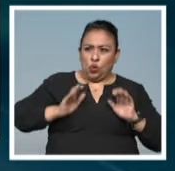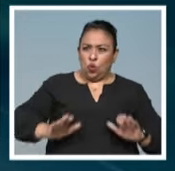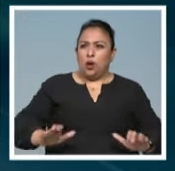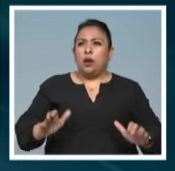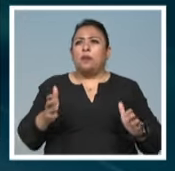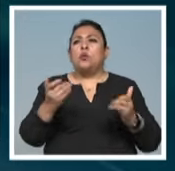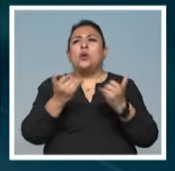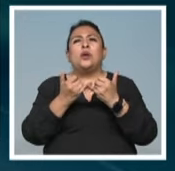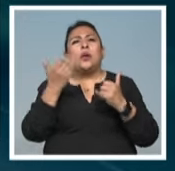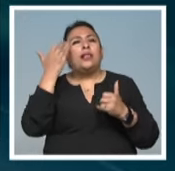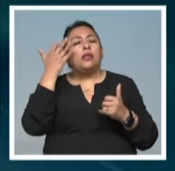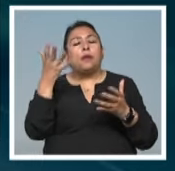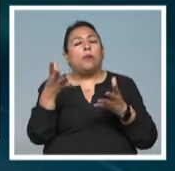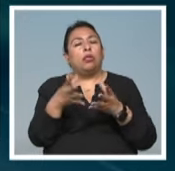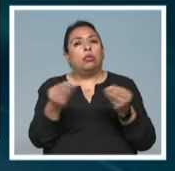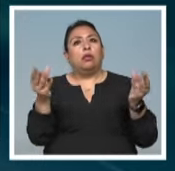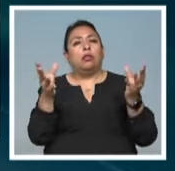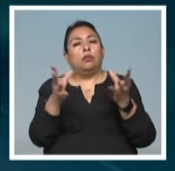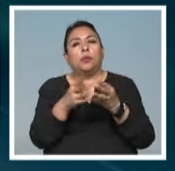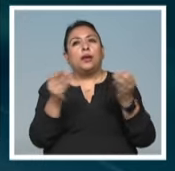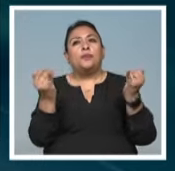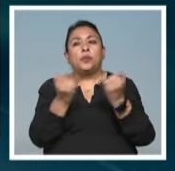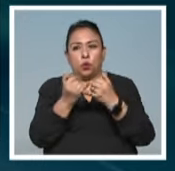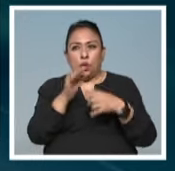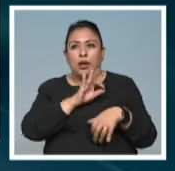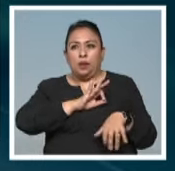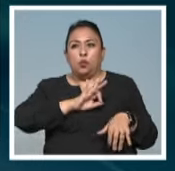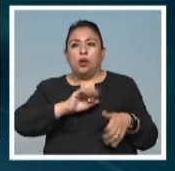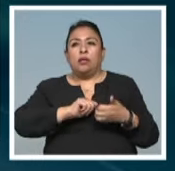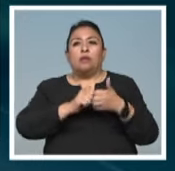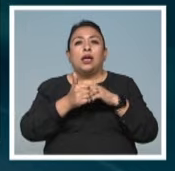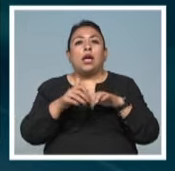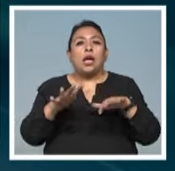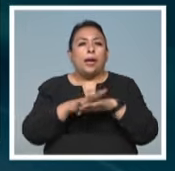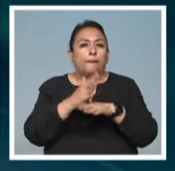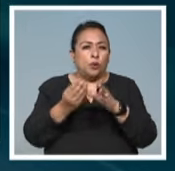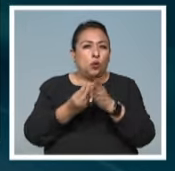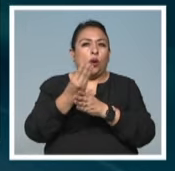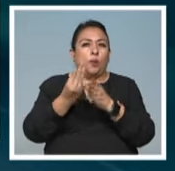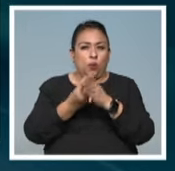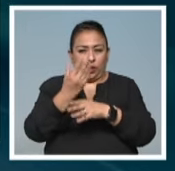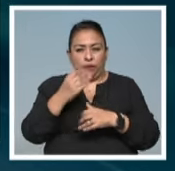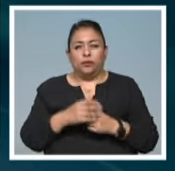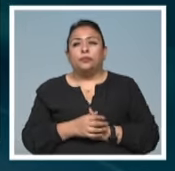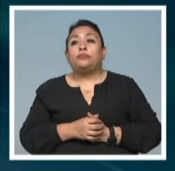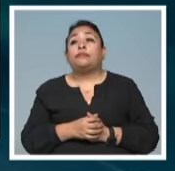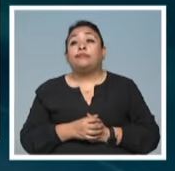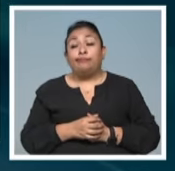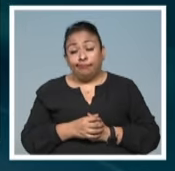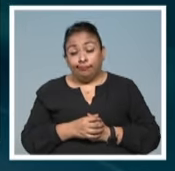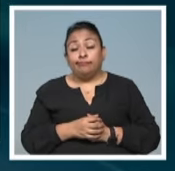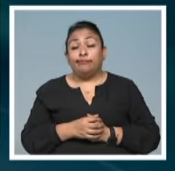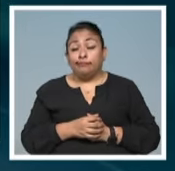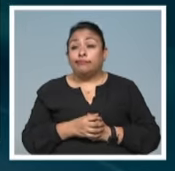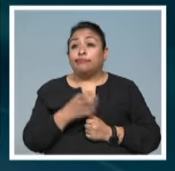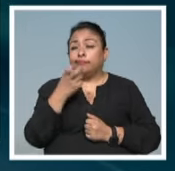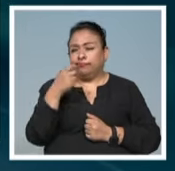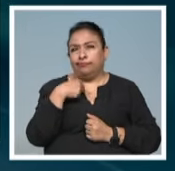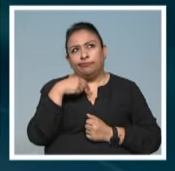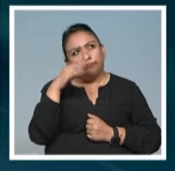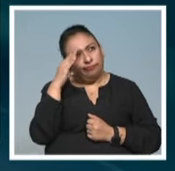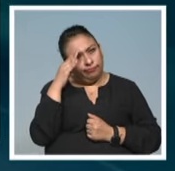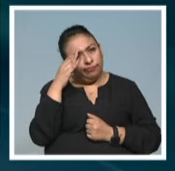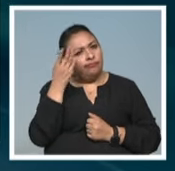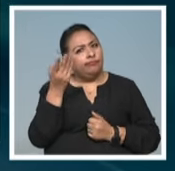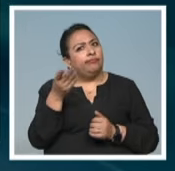como un momento de extinción también puede dar paso a la renovación. Y nos hizo cuestionarnos en